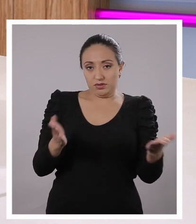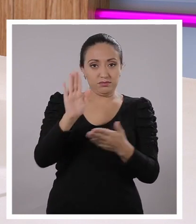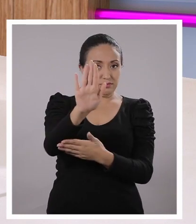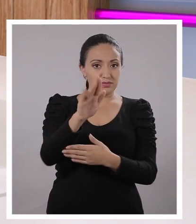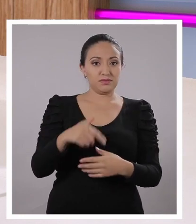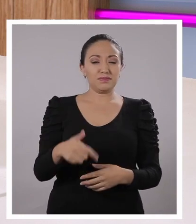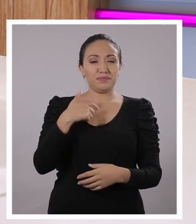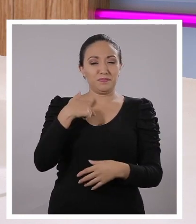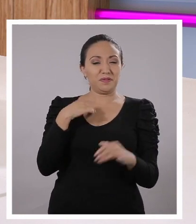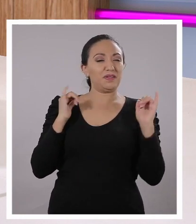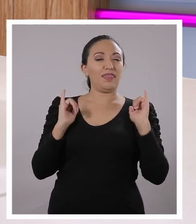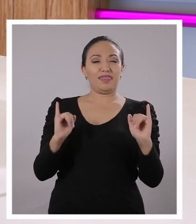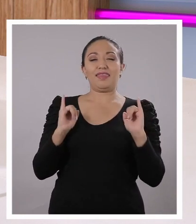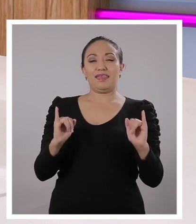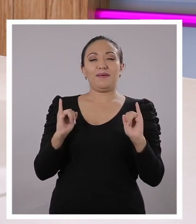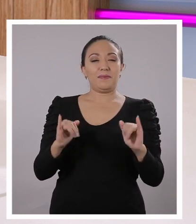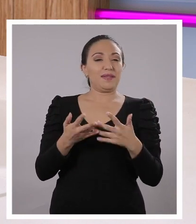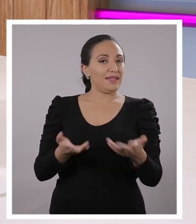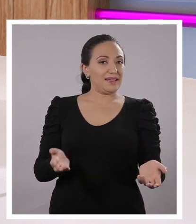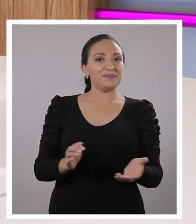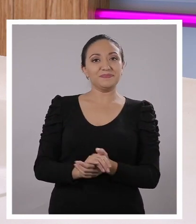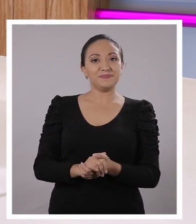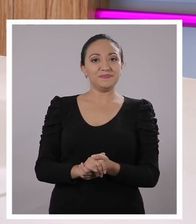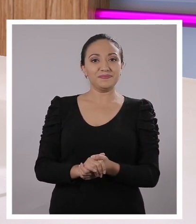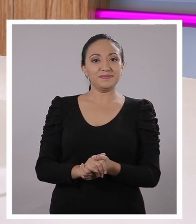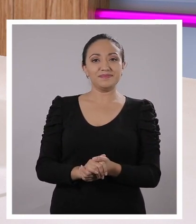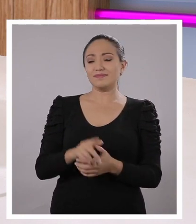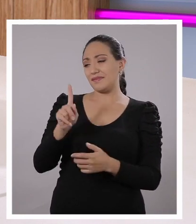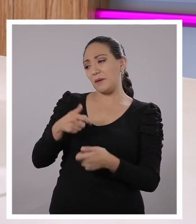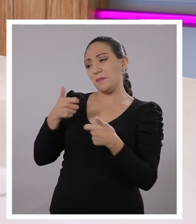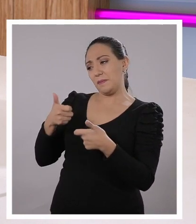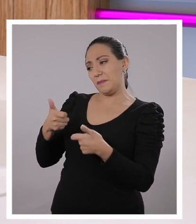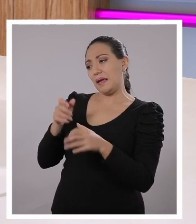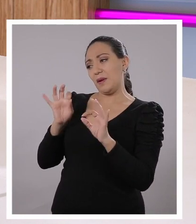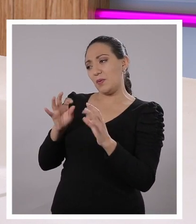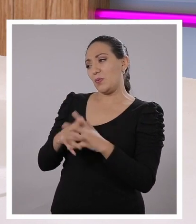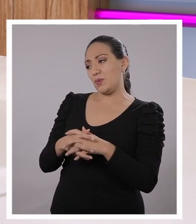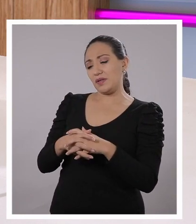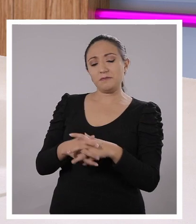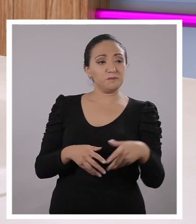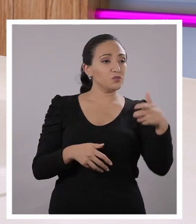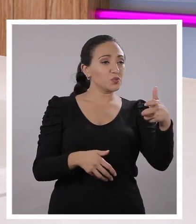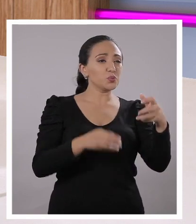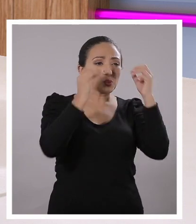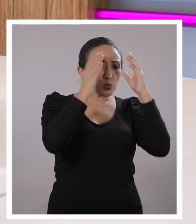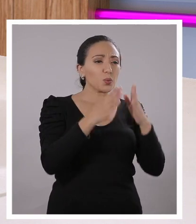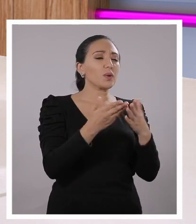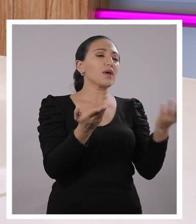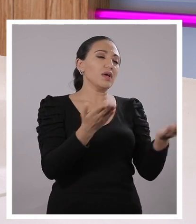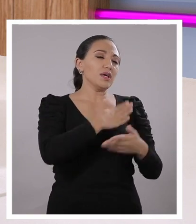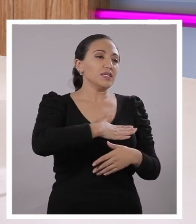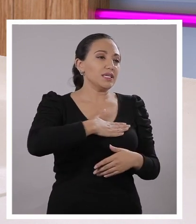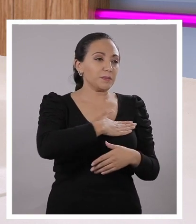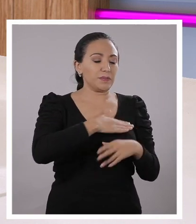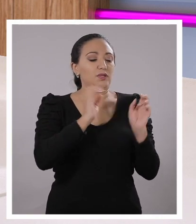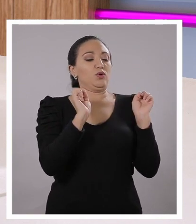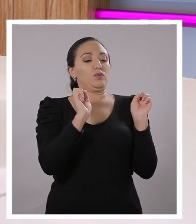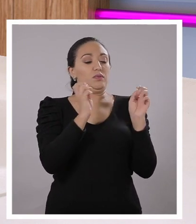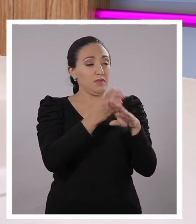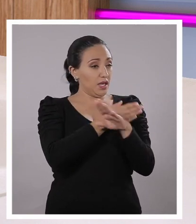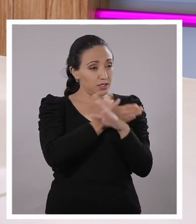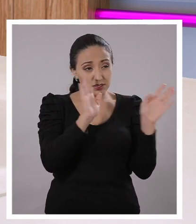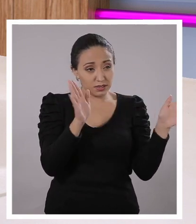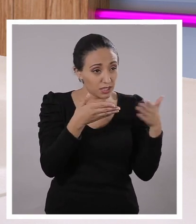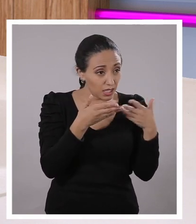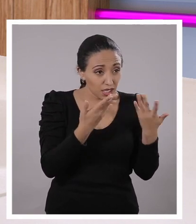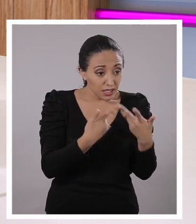no sé ustedes, pero me la he pasado genial. Qué chévere, Santi, me alegro mucho. Qué bueno, profe. Hágame un favor, profe